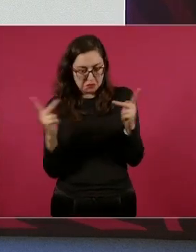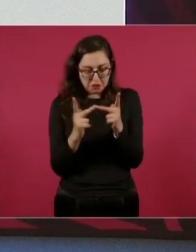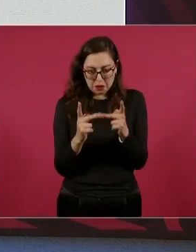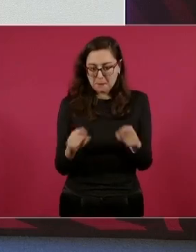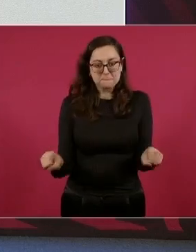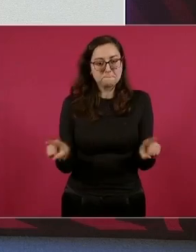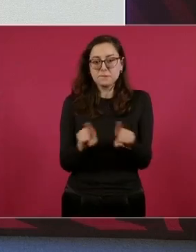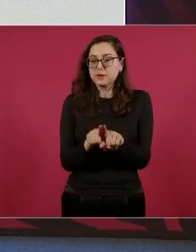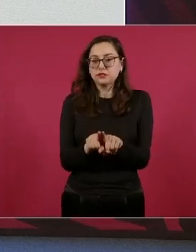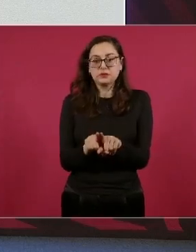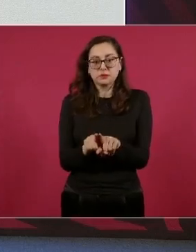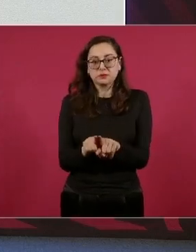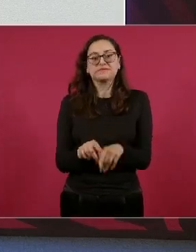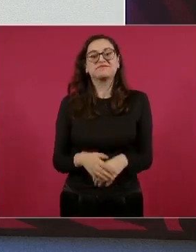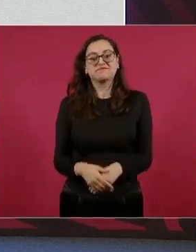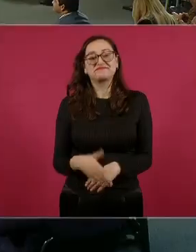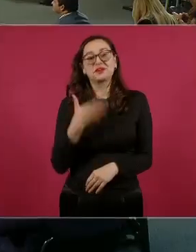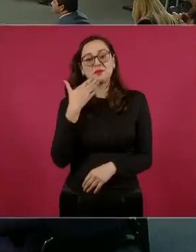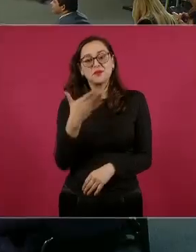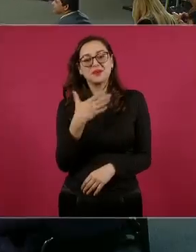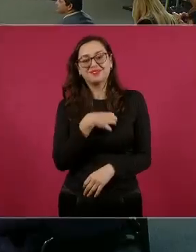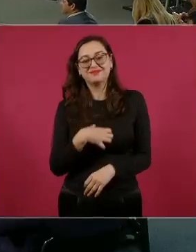y de buenas.